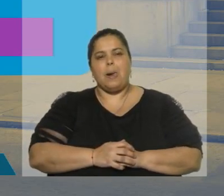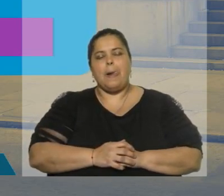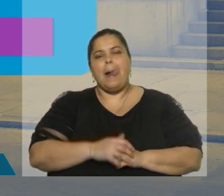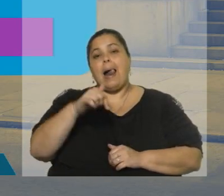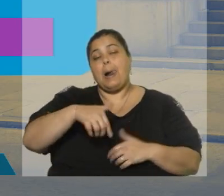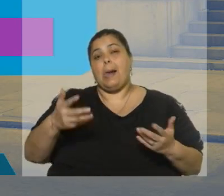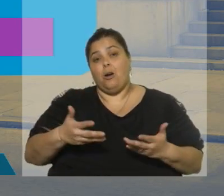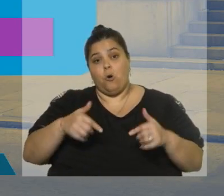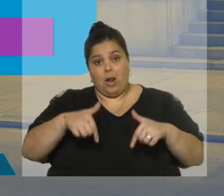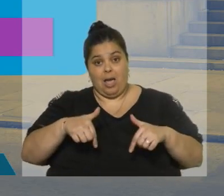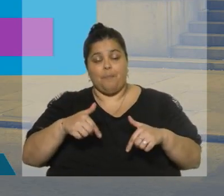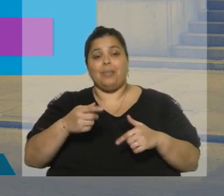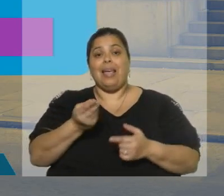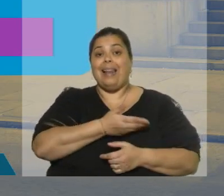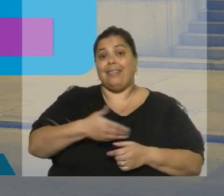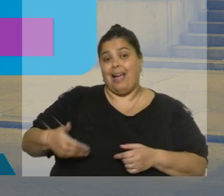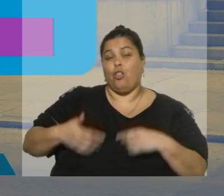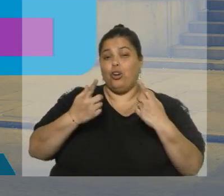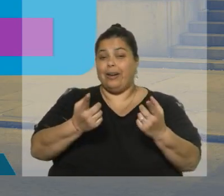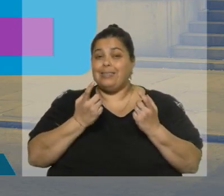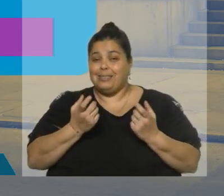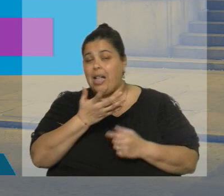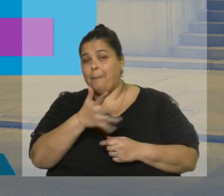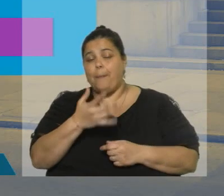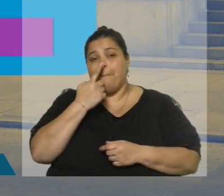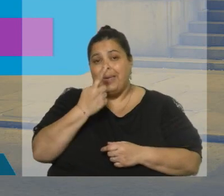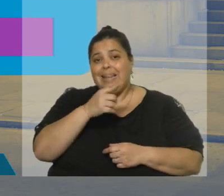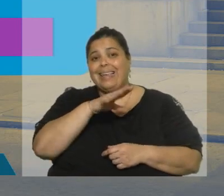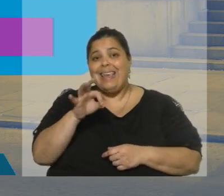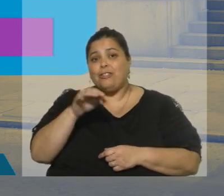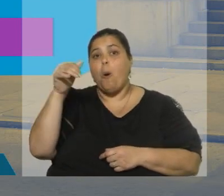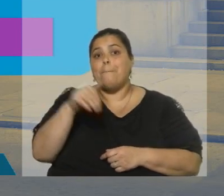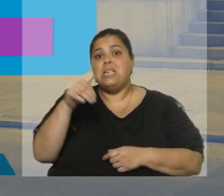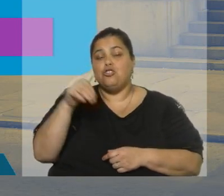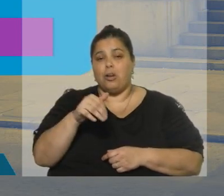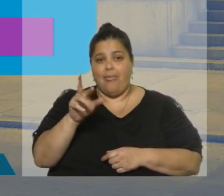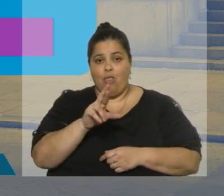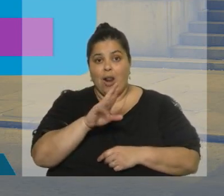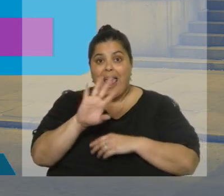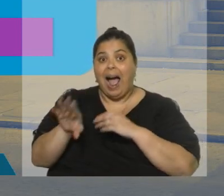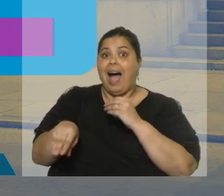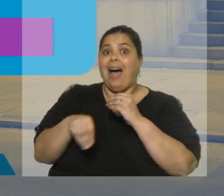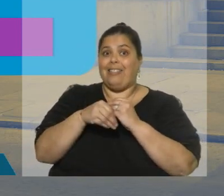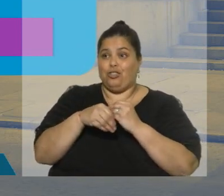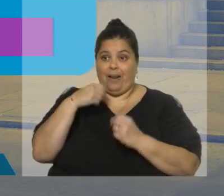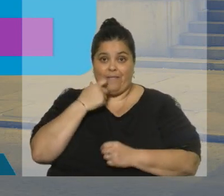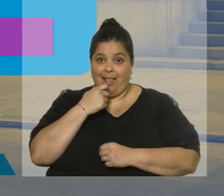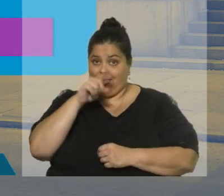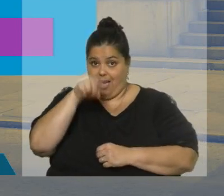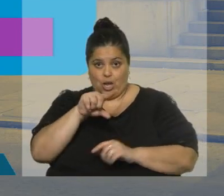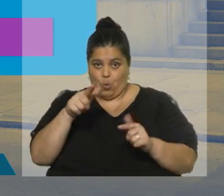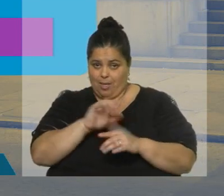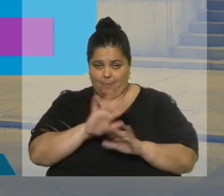les cuento que el Estado necesita unos 1.500 millones de dólares adicionales, no está esa cifra allí, no la busquen, para